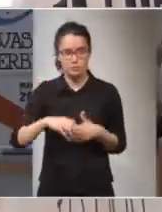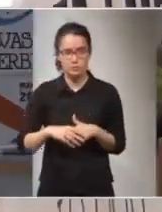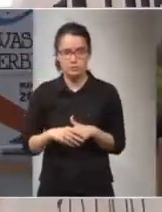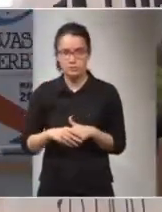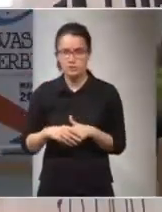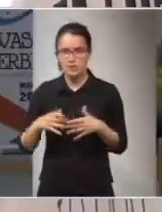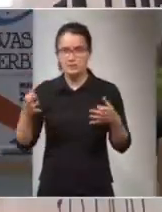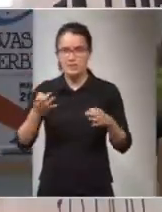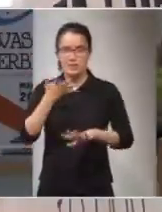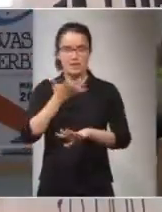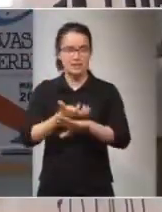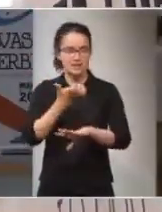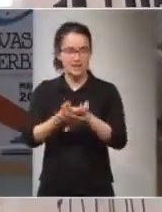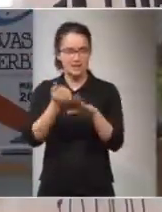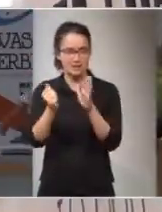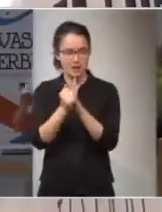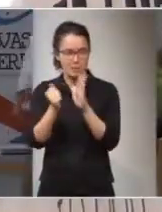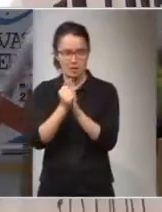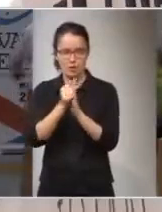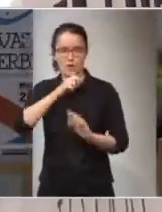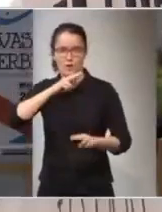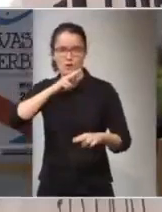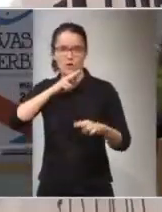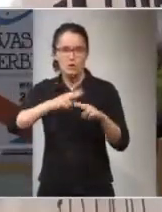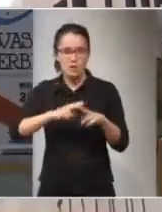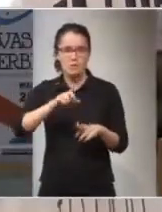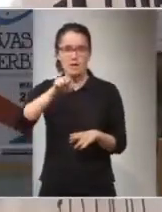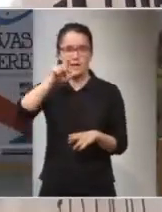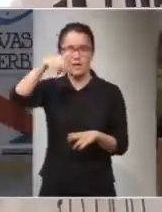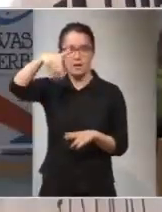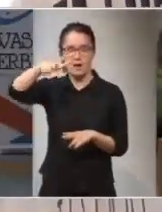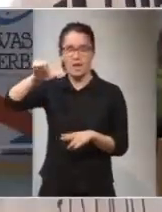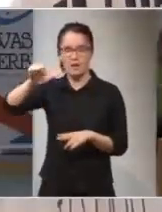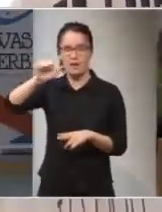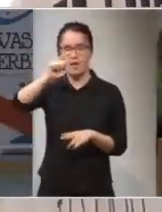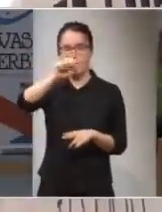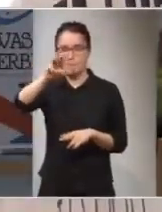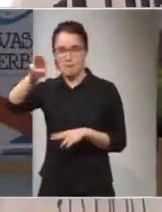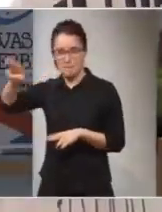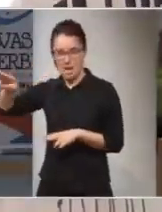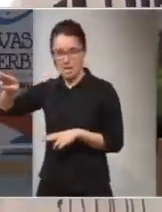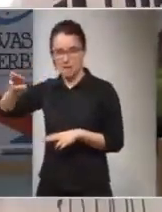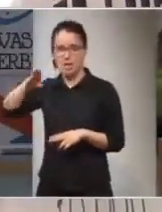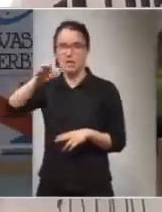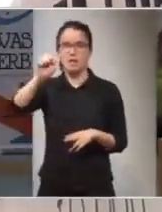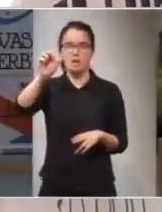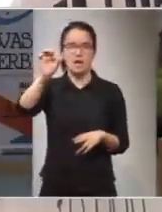hay que descargarse una aplicación que se llama LineAppCast,